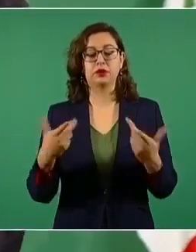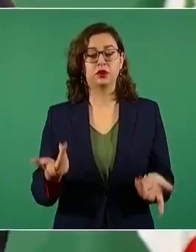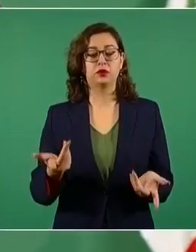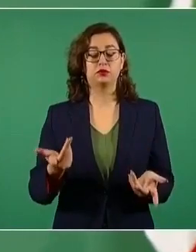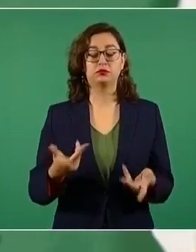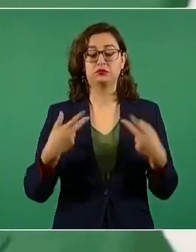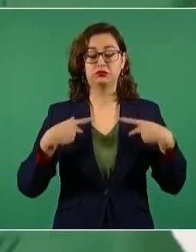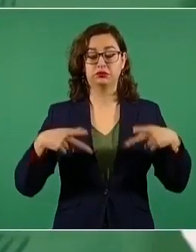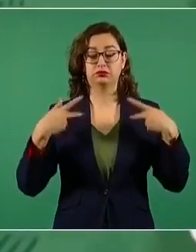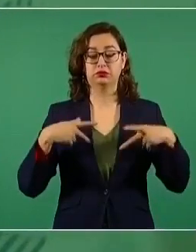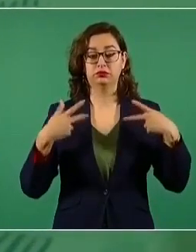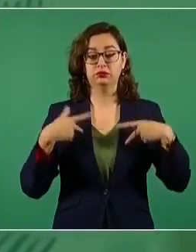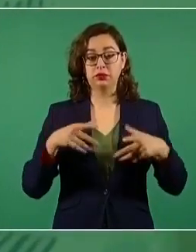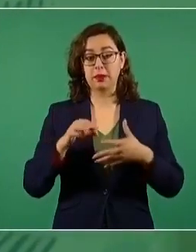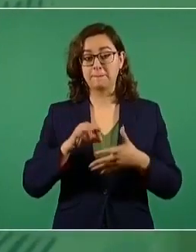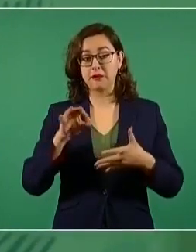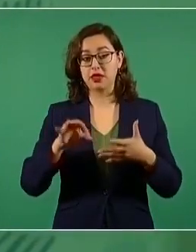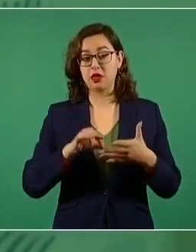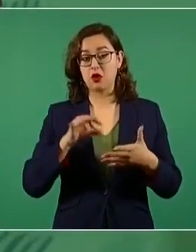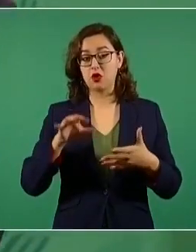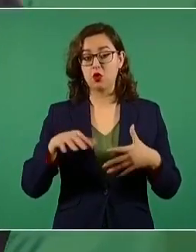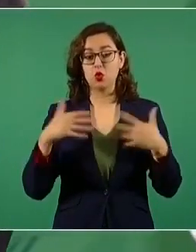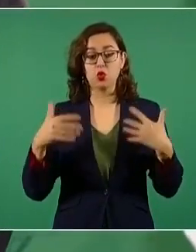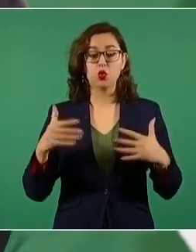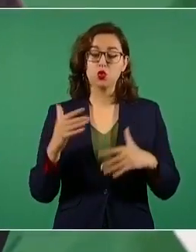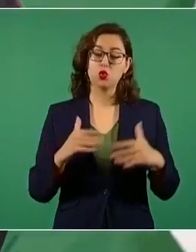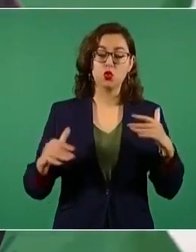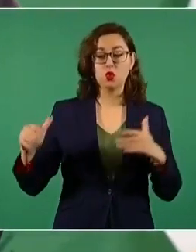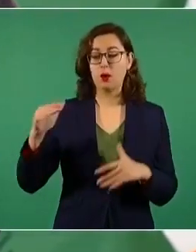avanzados y progresistas.